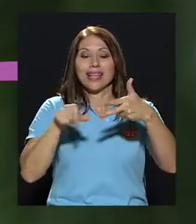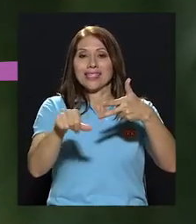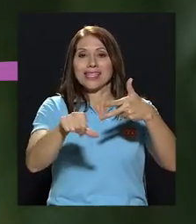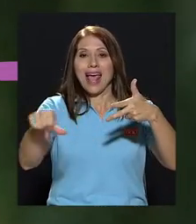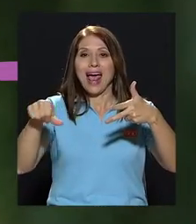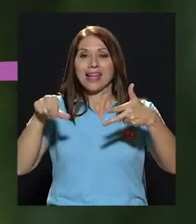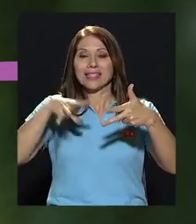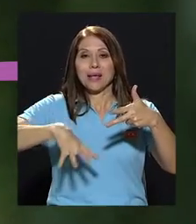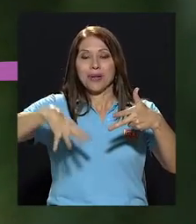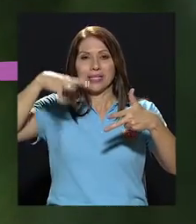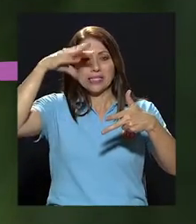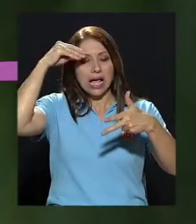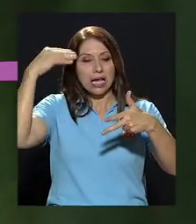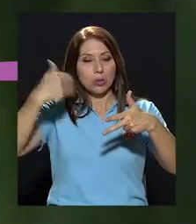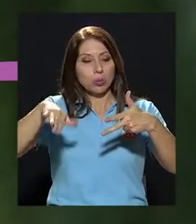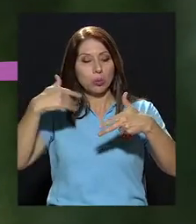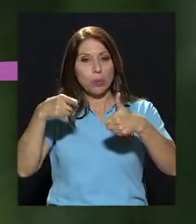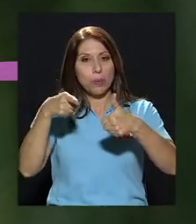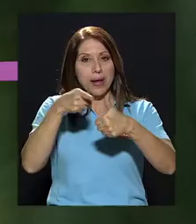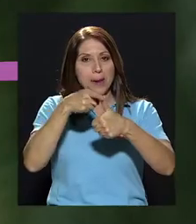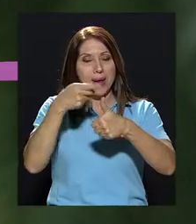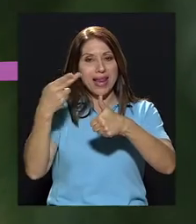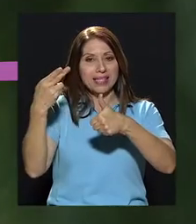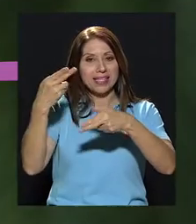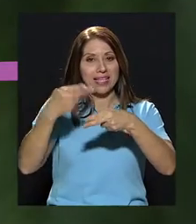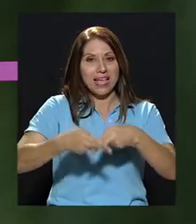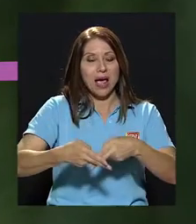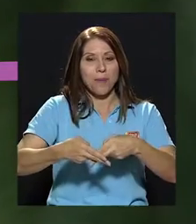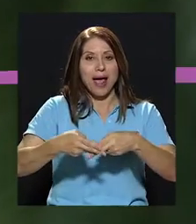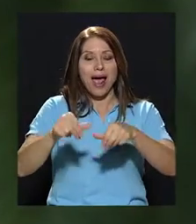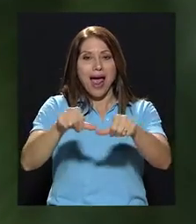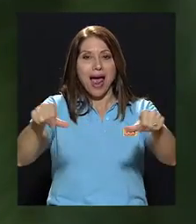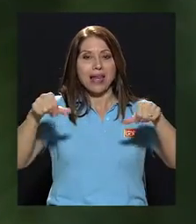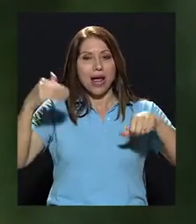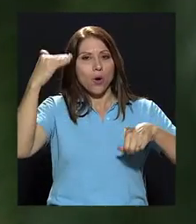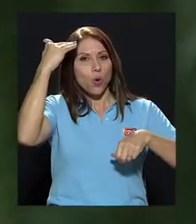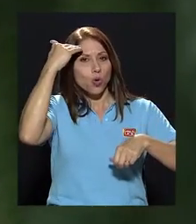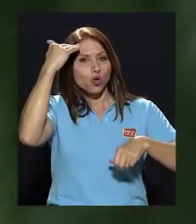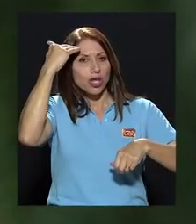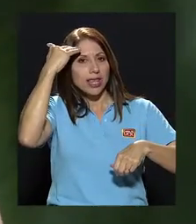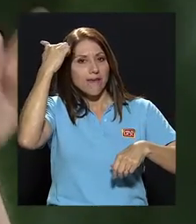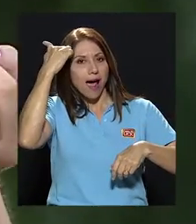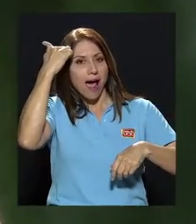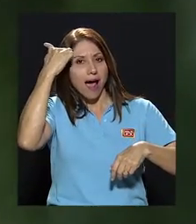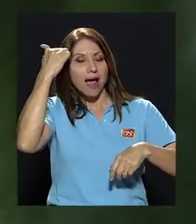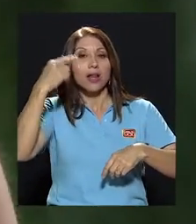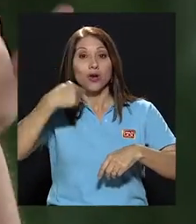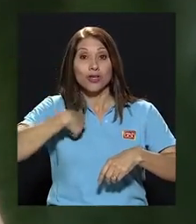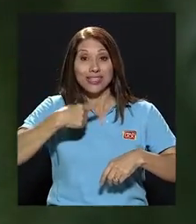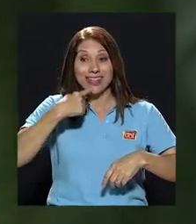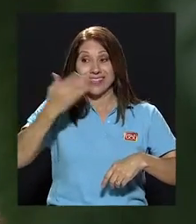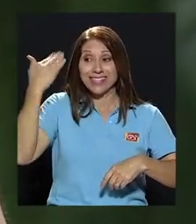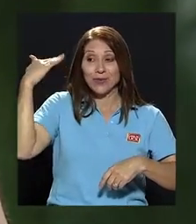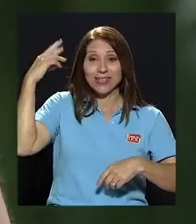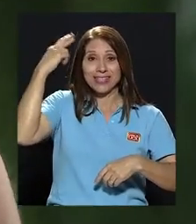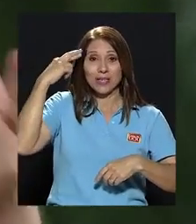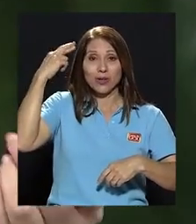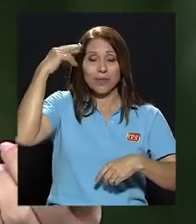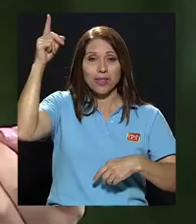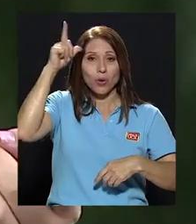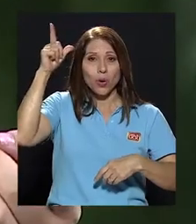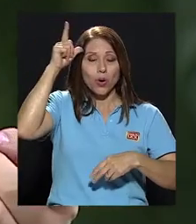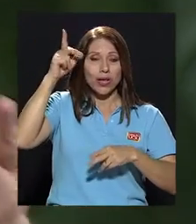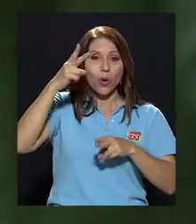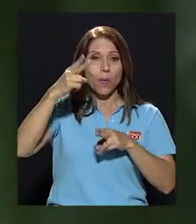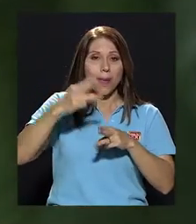de aprendizaje. La primera área se llama el área cognoscitiva, que es lo que les estaba diciendo del razonamiento